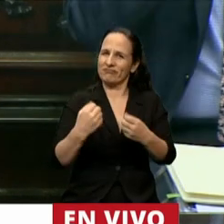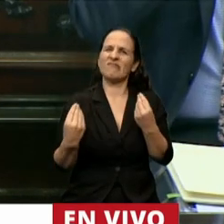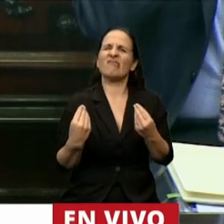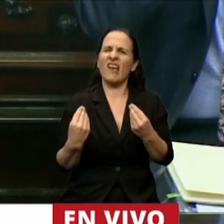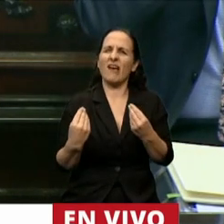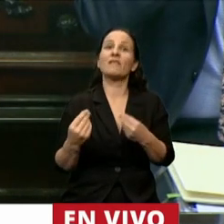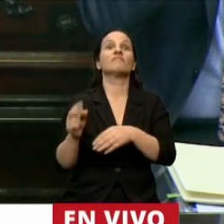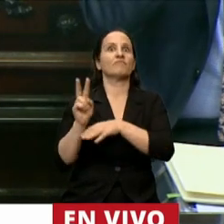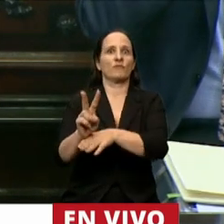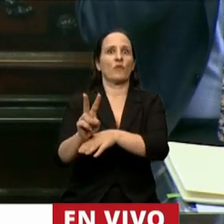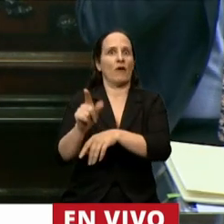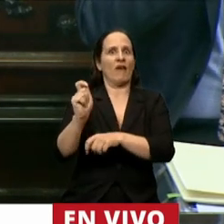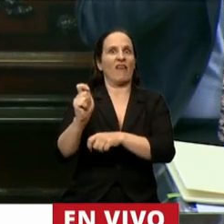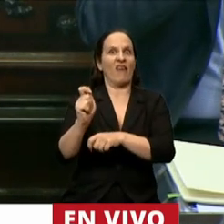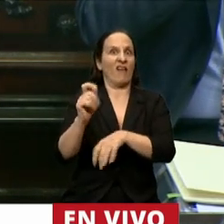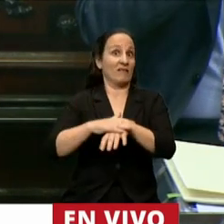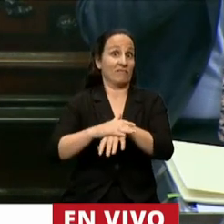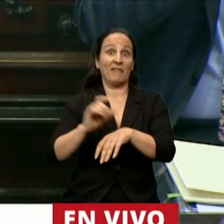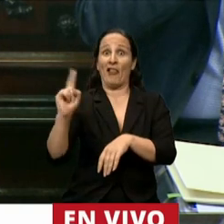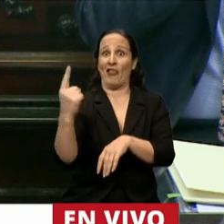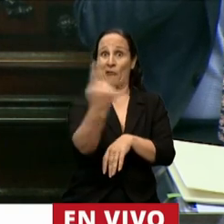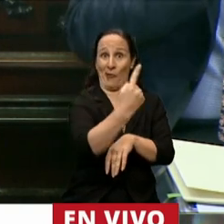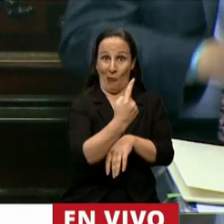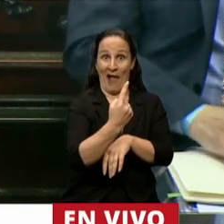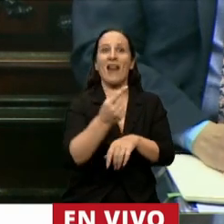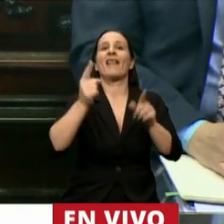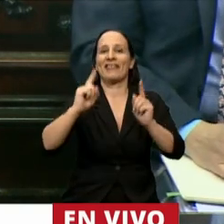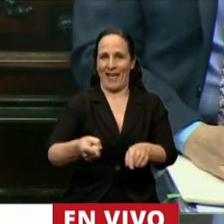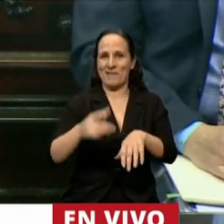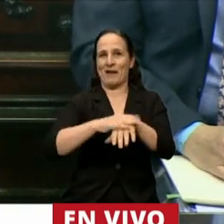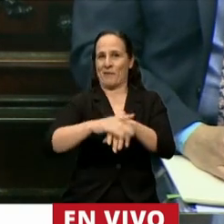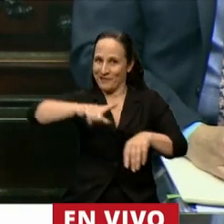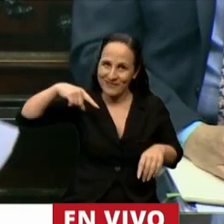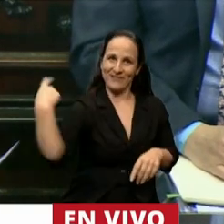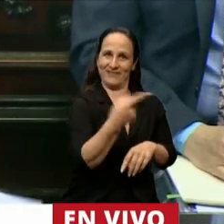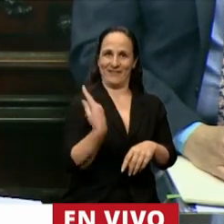ejes del cuidado su responsabilidad individual y la transforma en una responsabilidad colectiva.